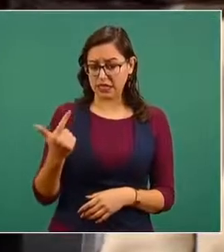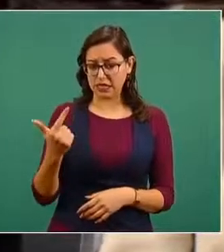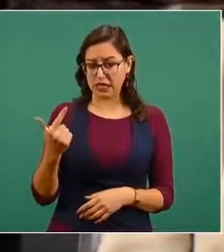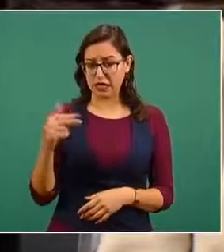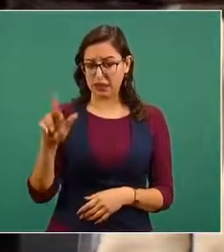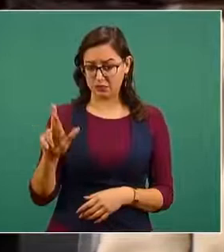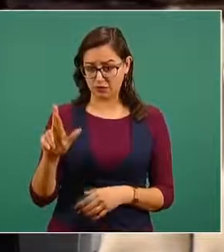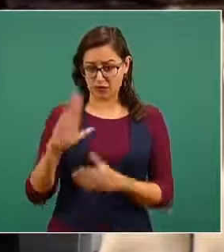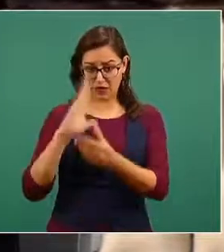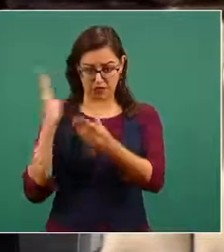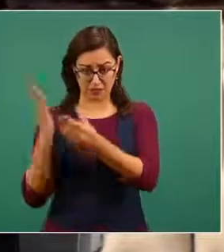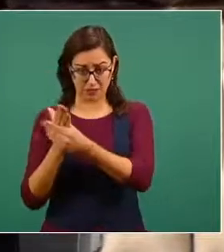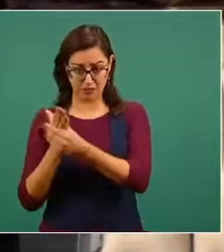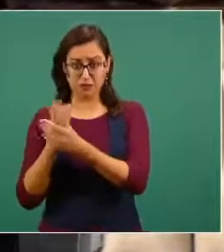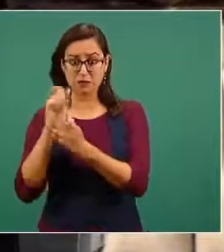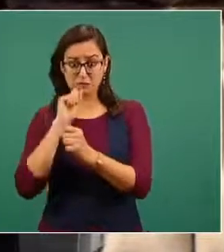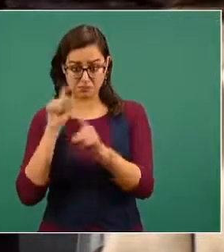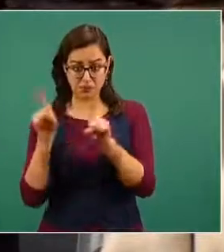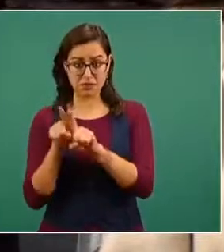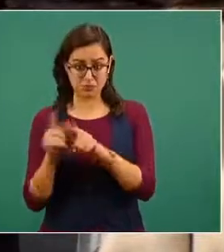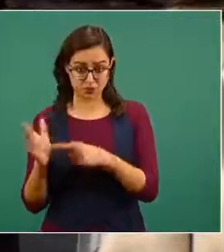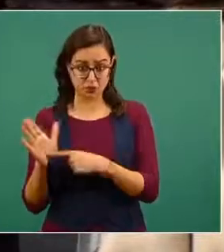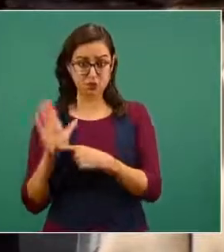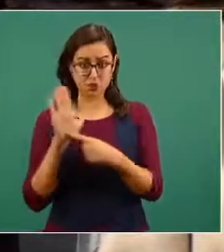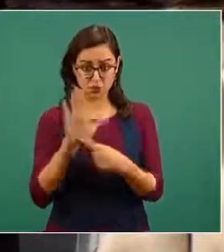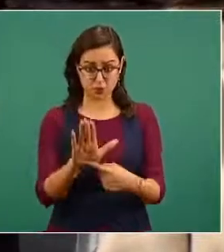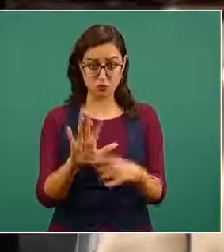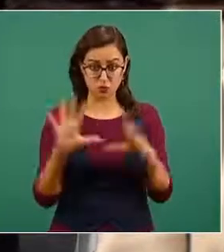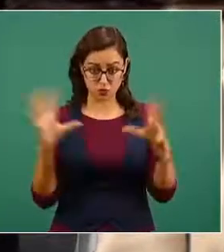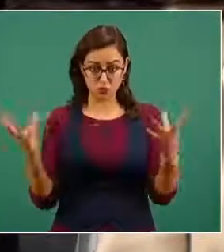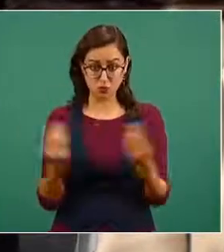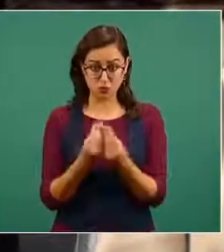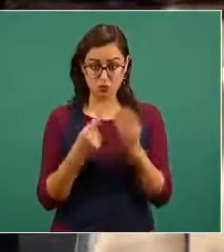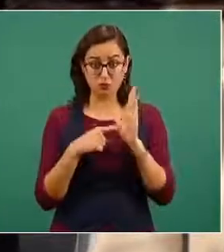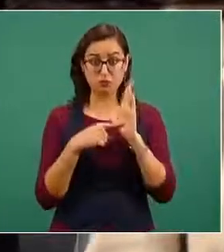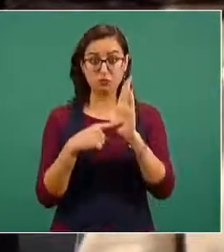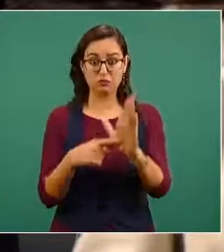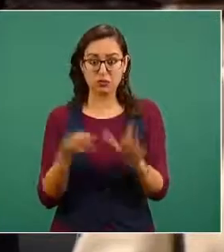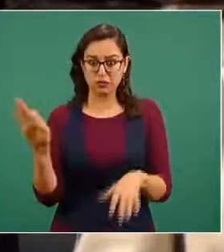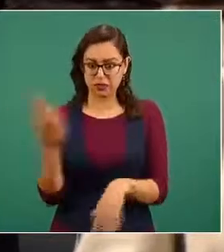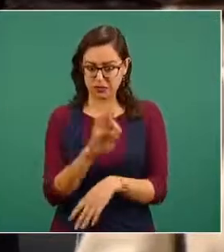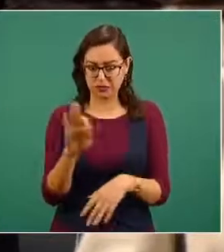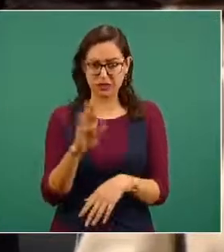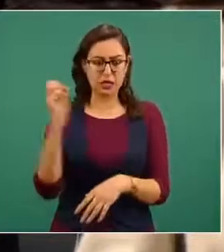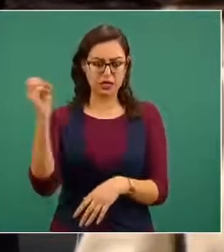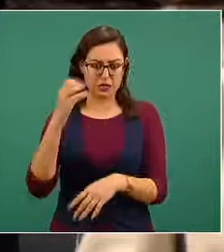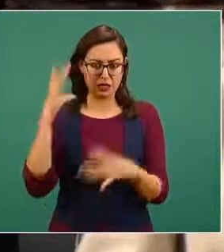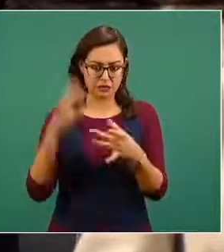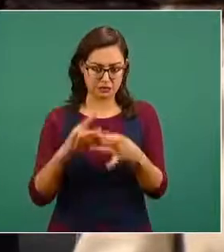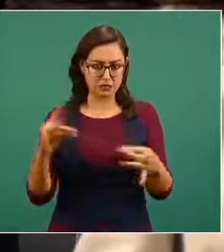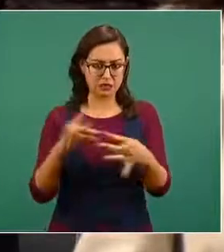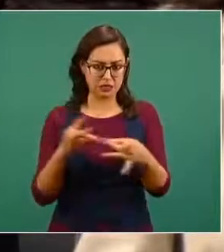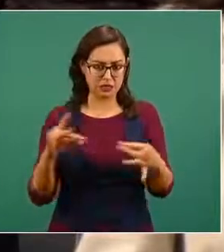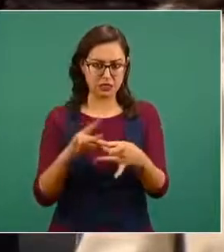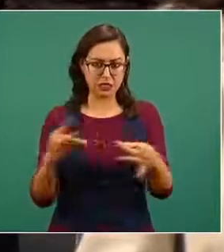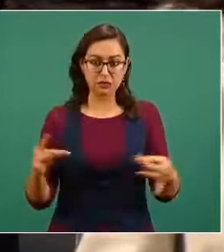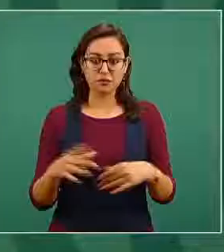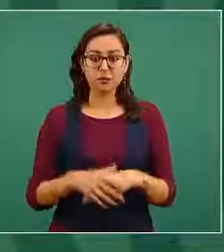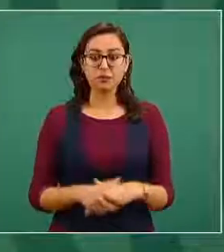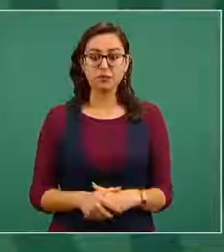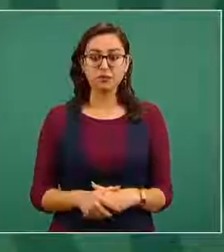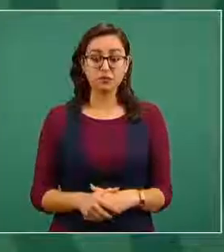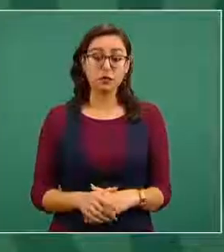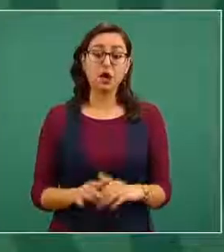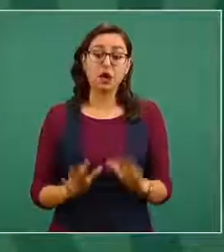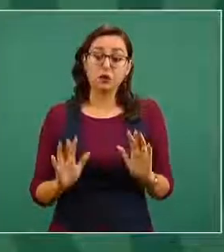y que acompañado con esto pues una quizá una conferencia porque ellos podrían defender también su investigación eso se lo